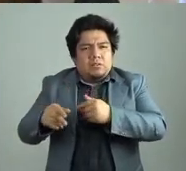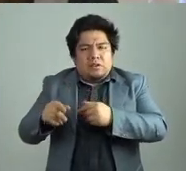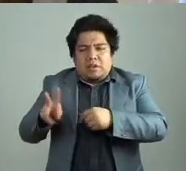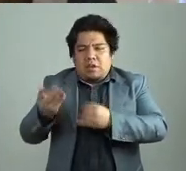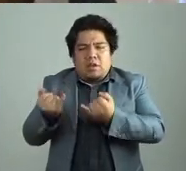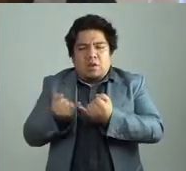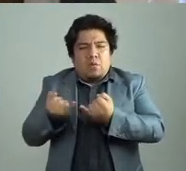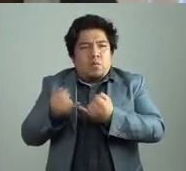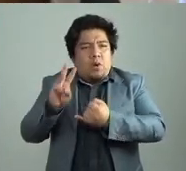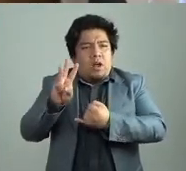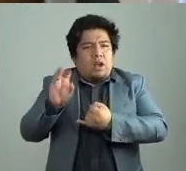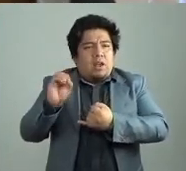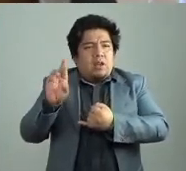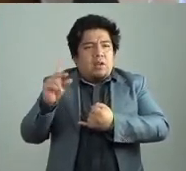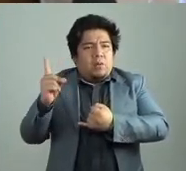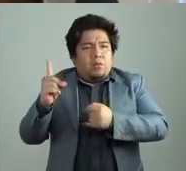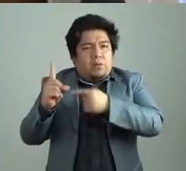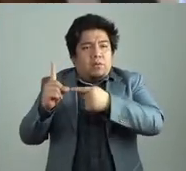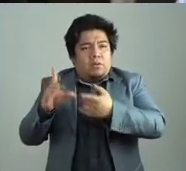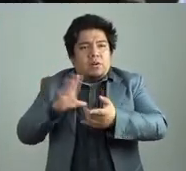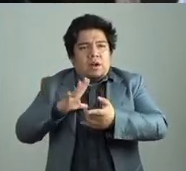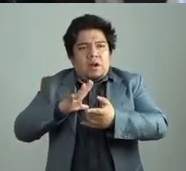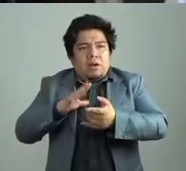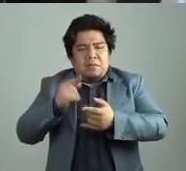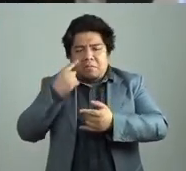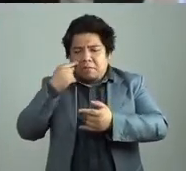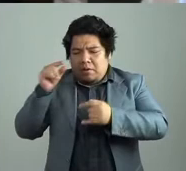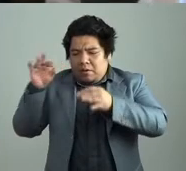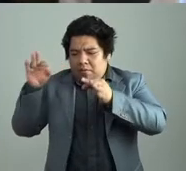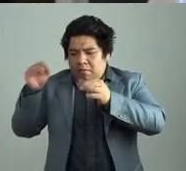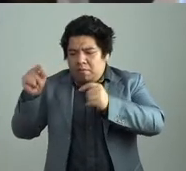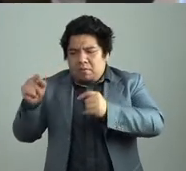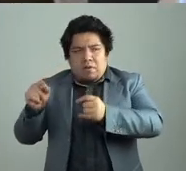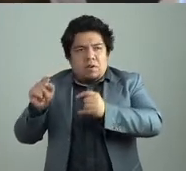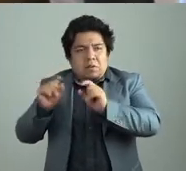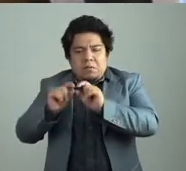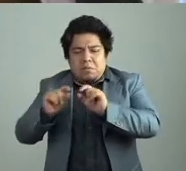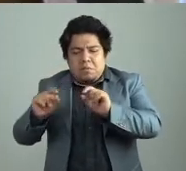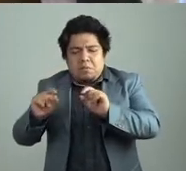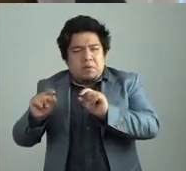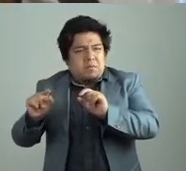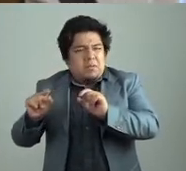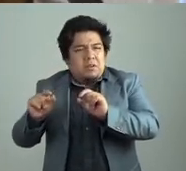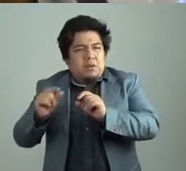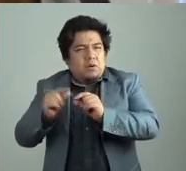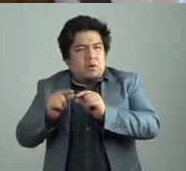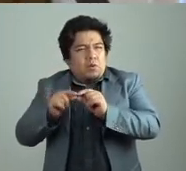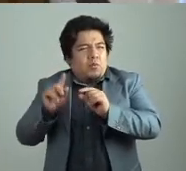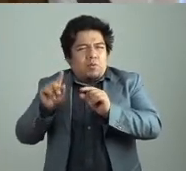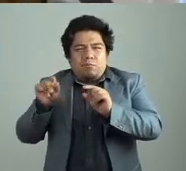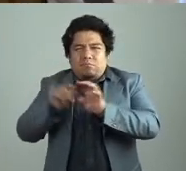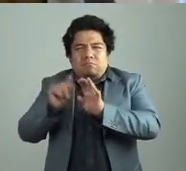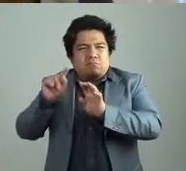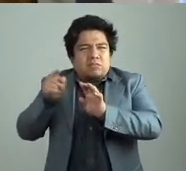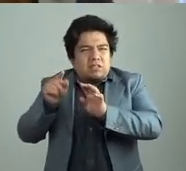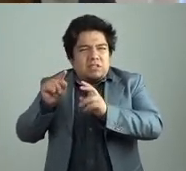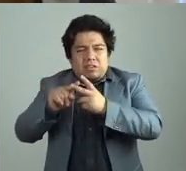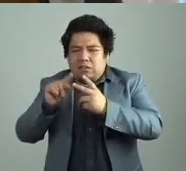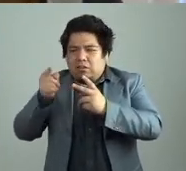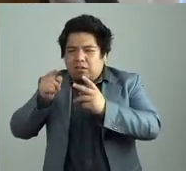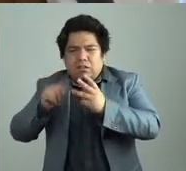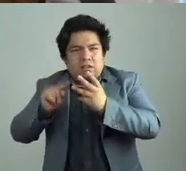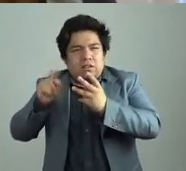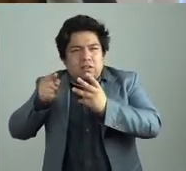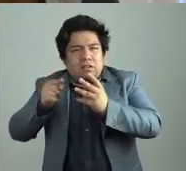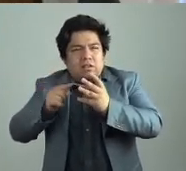había como una paginita y había una mano que iba escribiendo, ¿no? Así como un simbolito. Entonces yo me aferraba a ese simbolito,